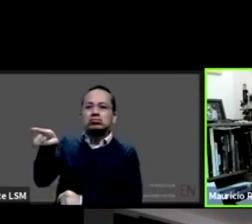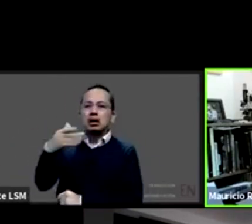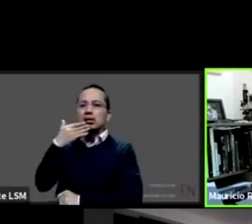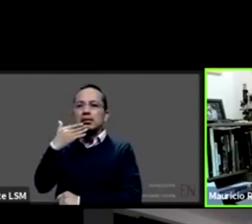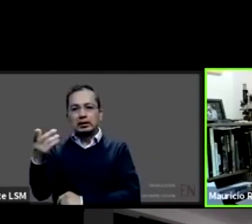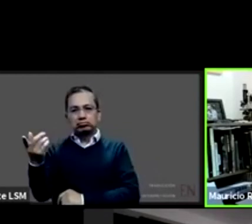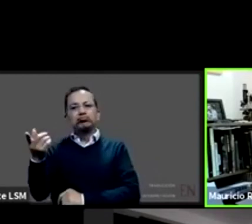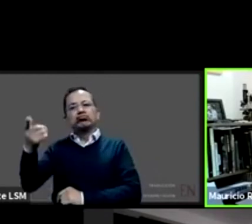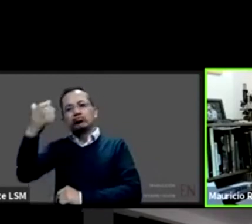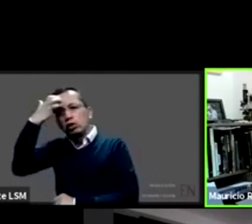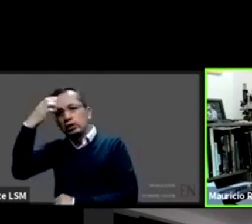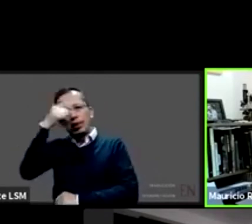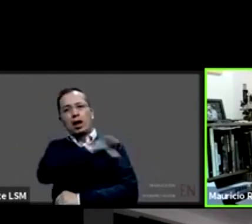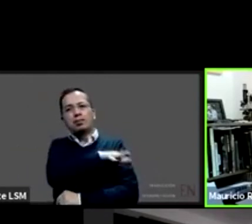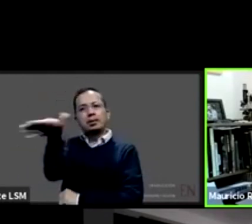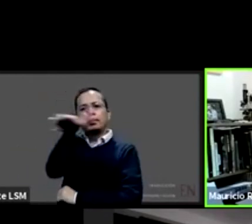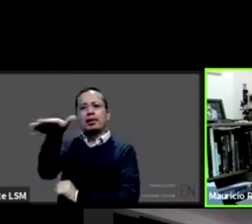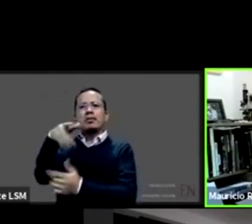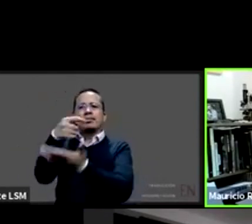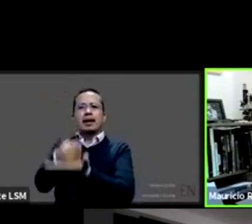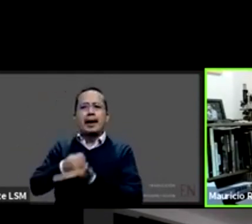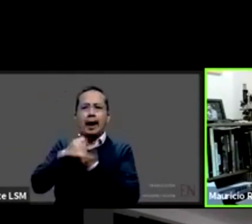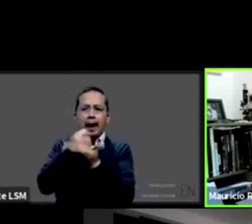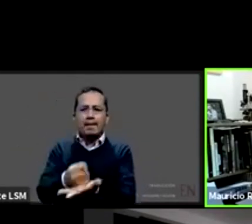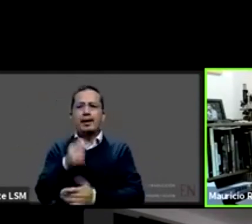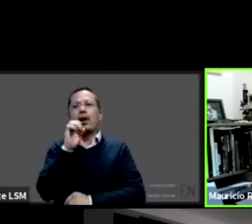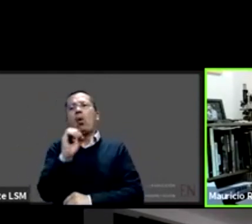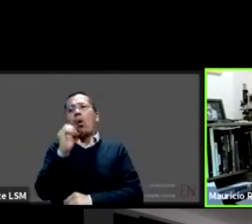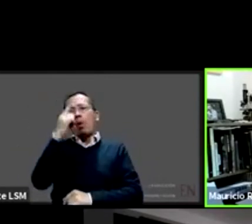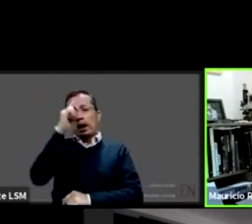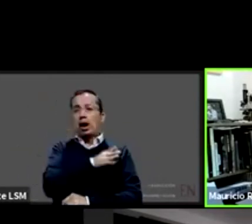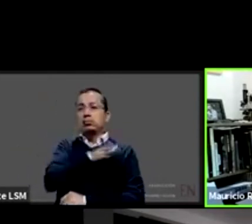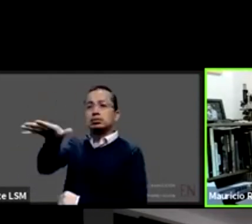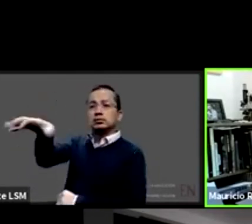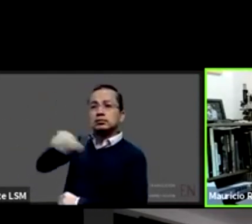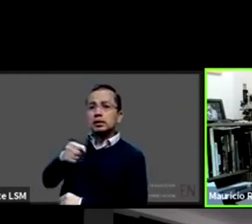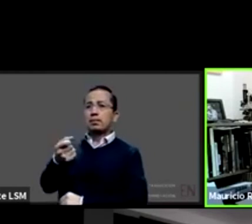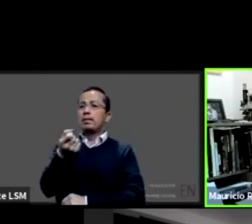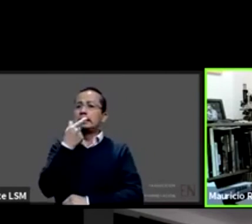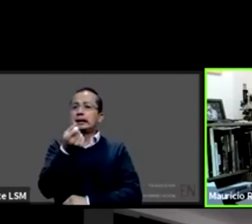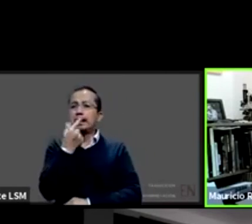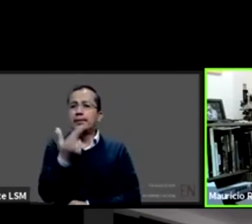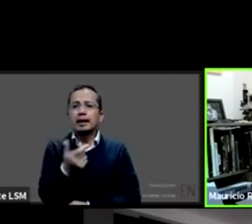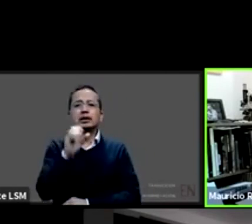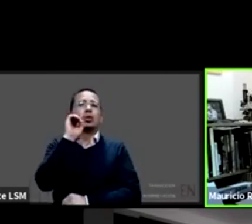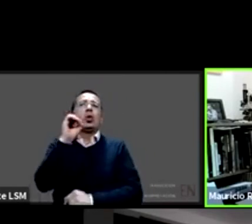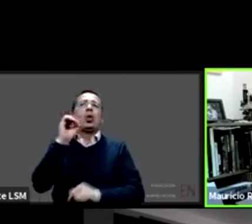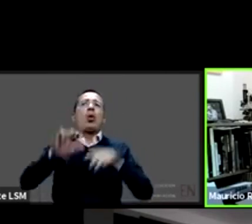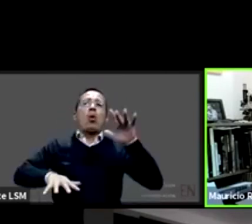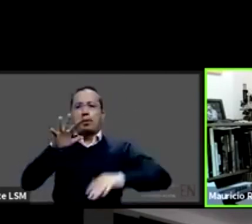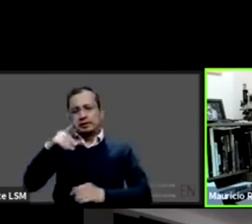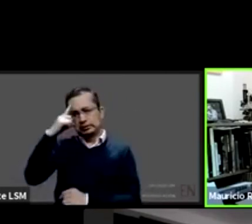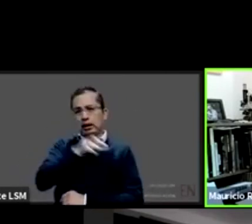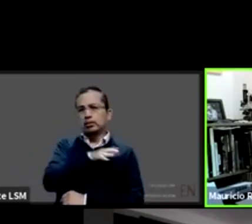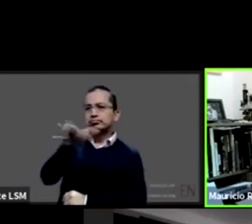terapias para poderle dar continuidad al abasto de los medicamentos para avisar con tiempo hay una vía de